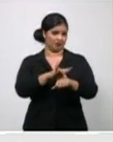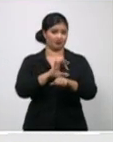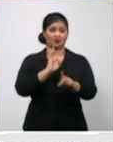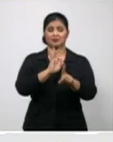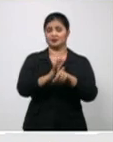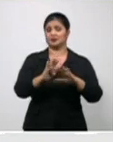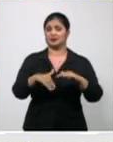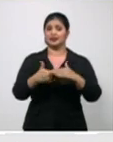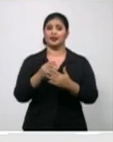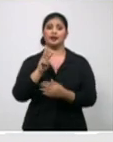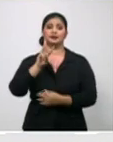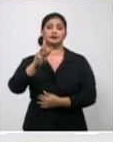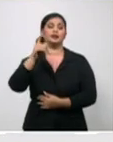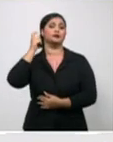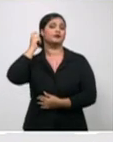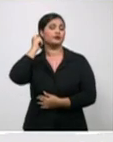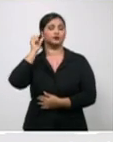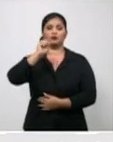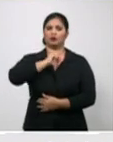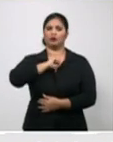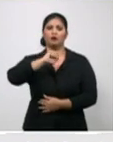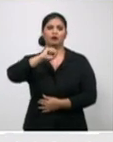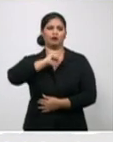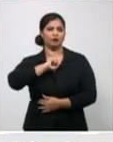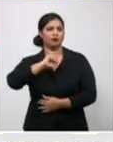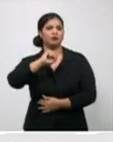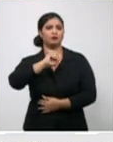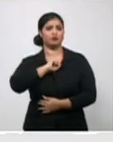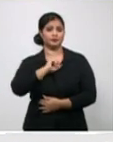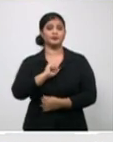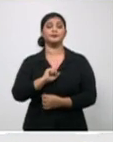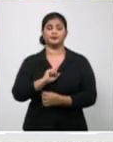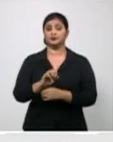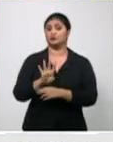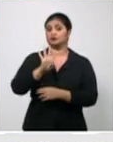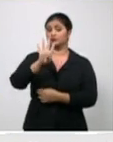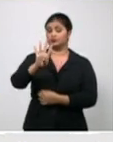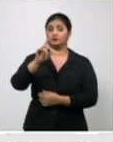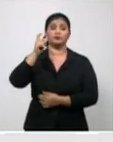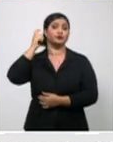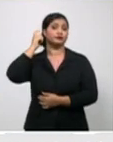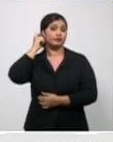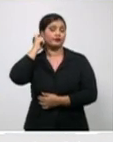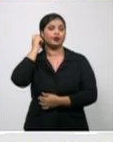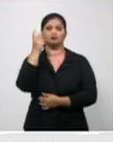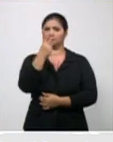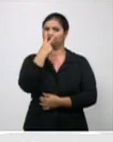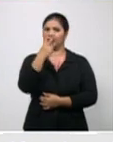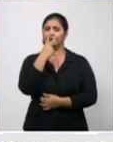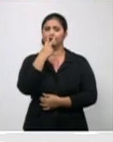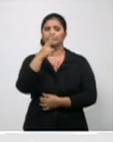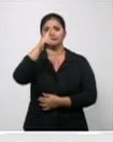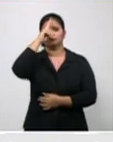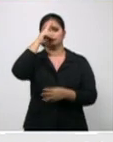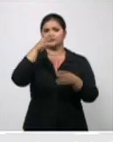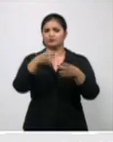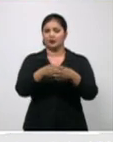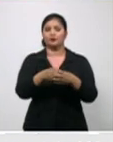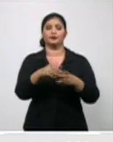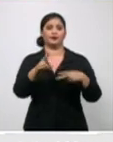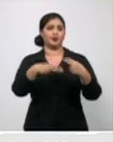secreción nasal. El 4 de febrero fue valorada por su médico, le hizo el test, ingresó